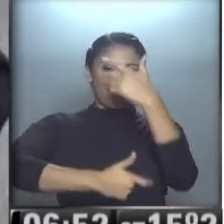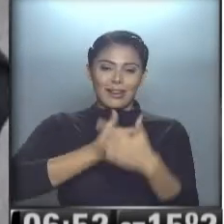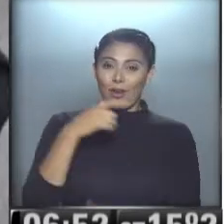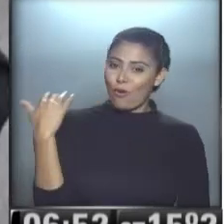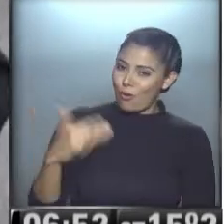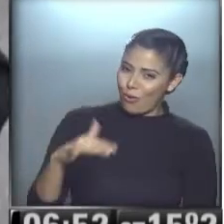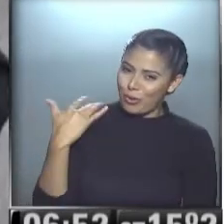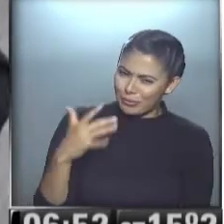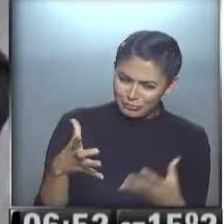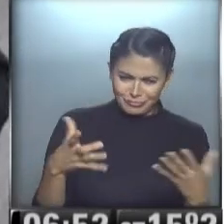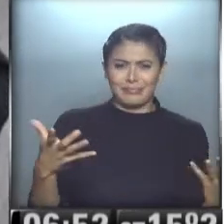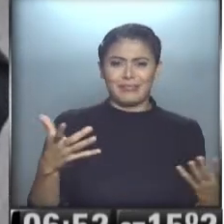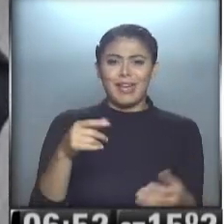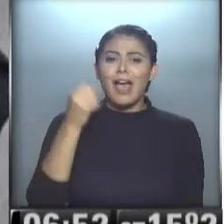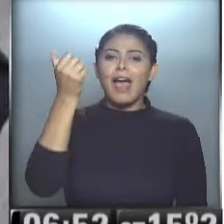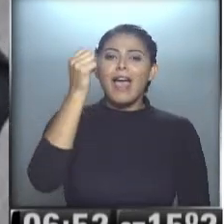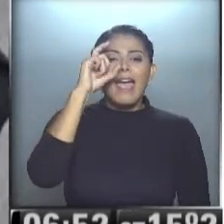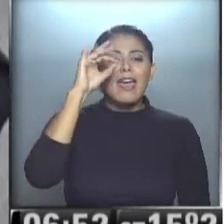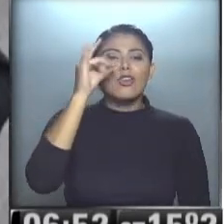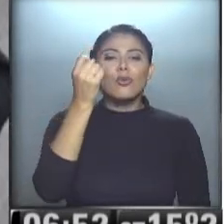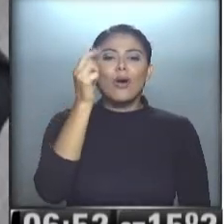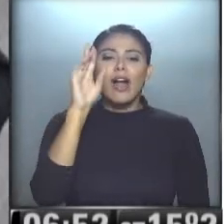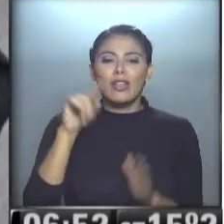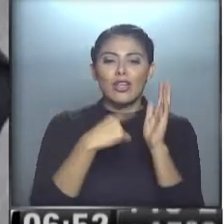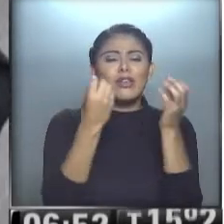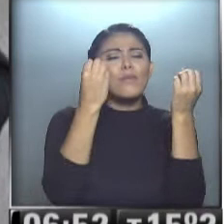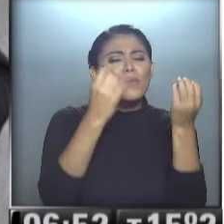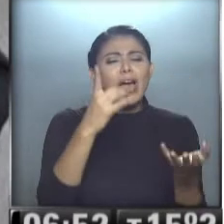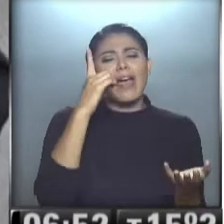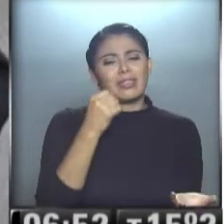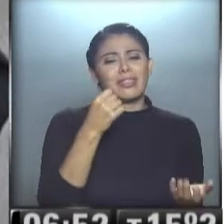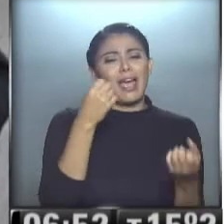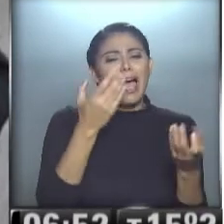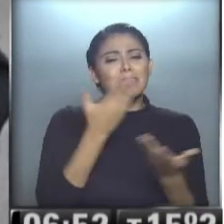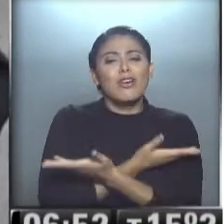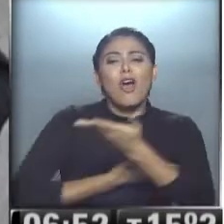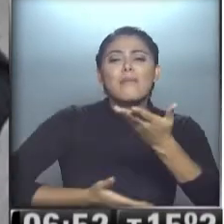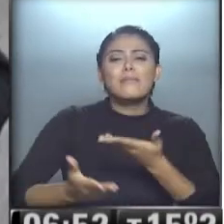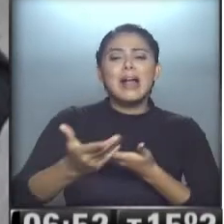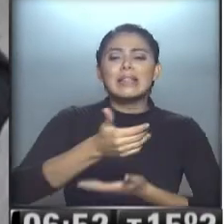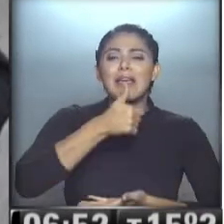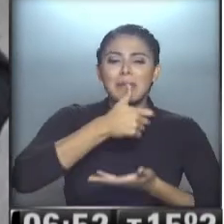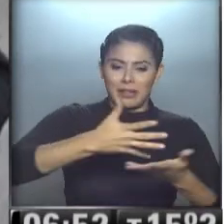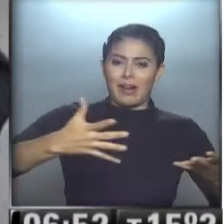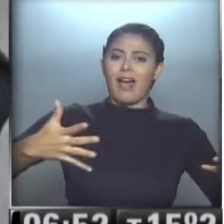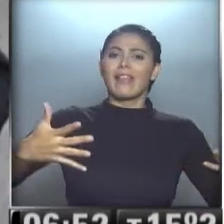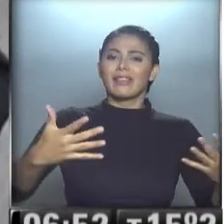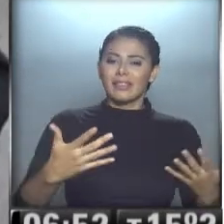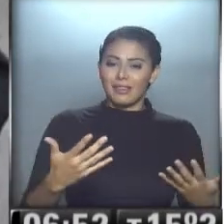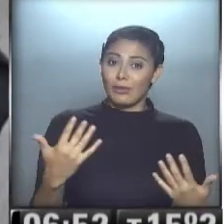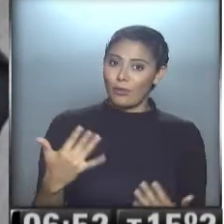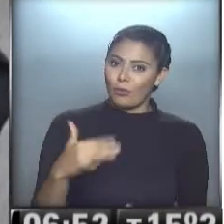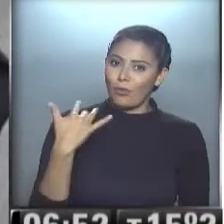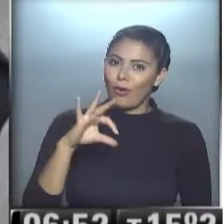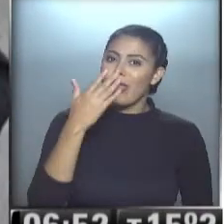Agarrate, Catalina. Es que ahí apareció Eduardo Rubén Salguero. Muy buen día. Empecemos compartiendo un gran mate. Hay